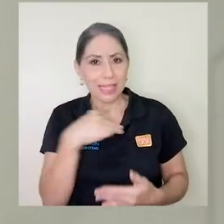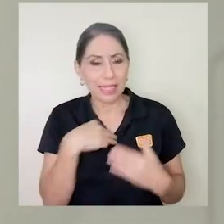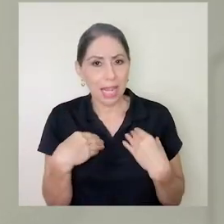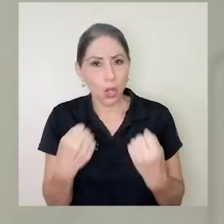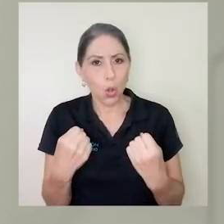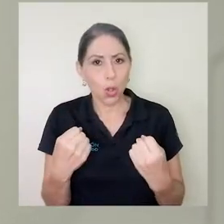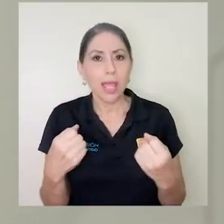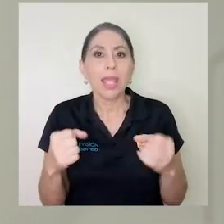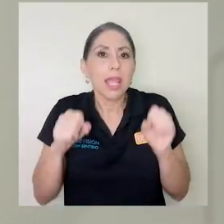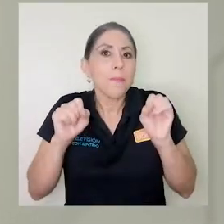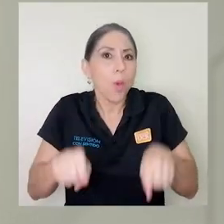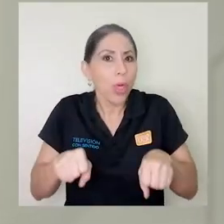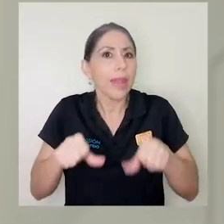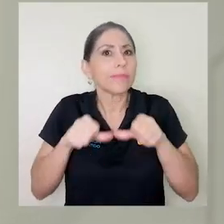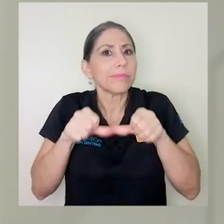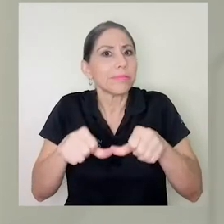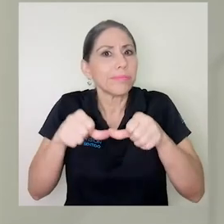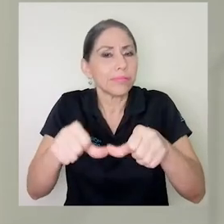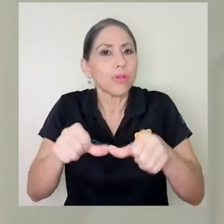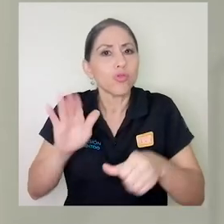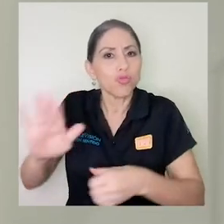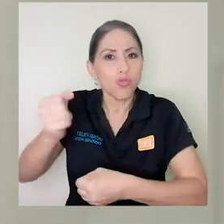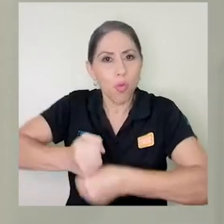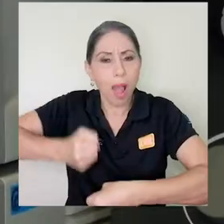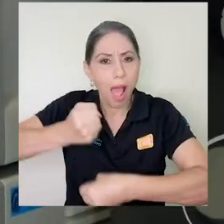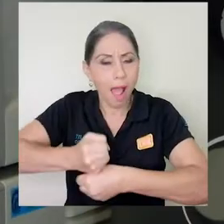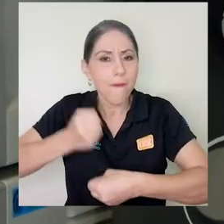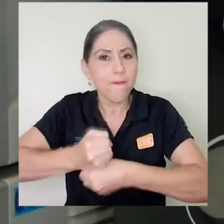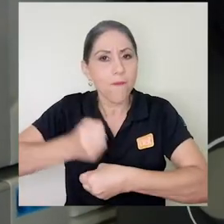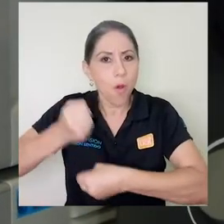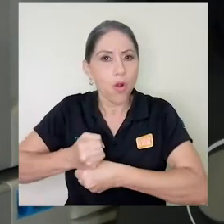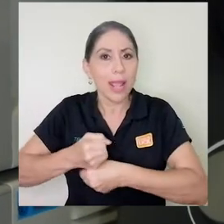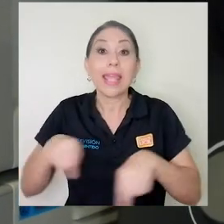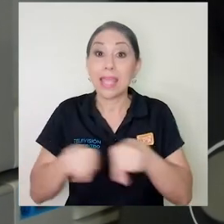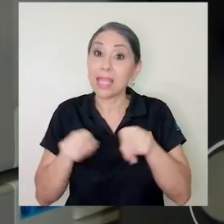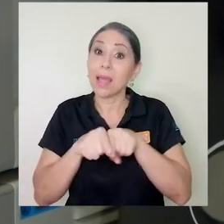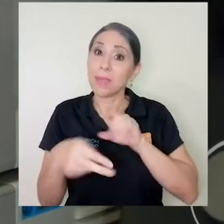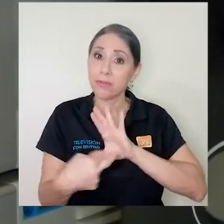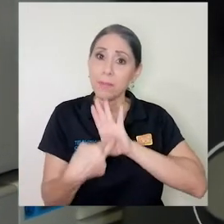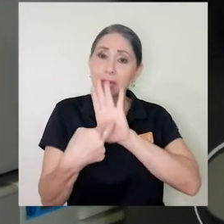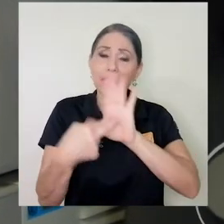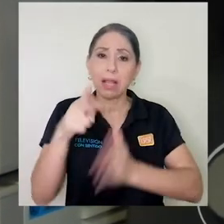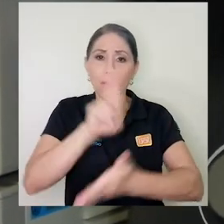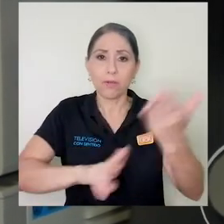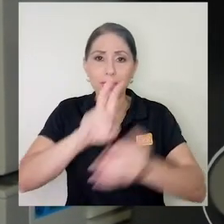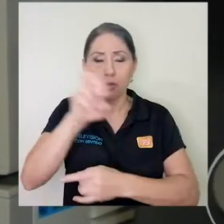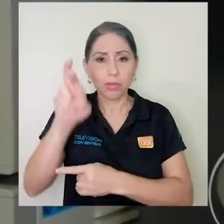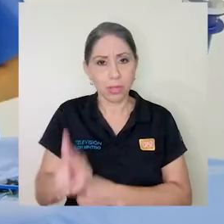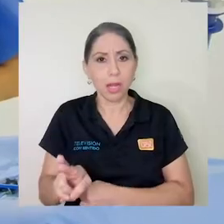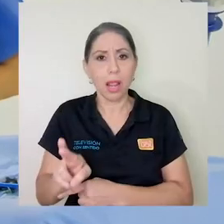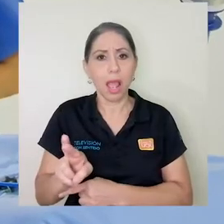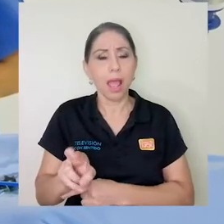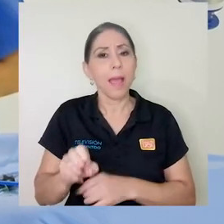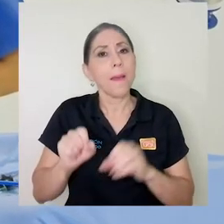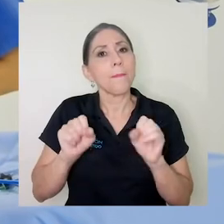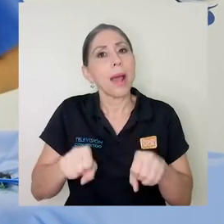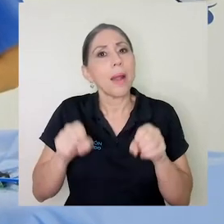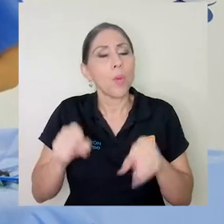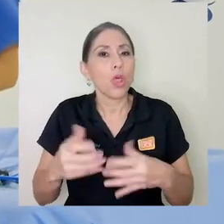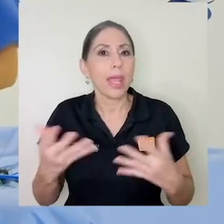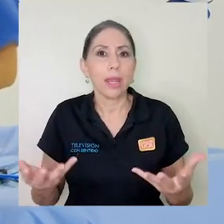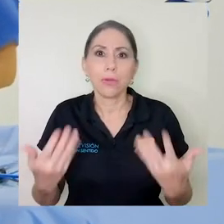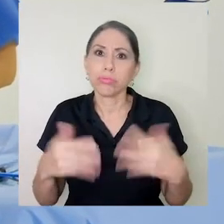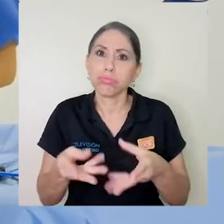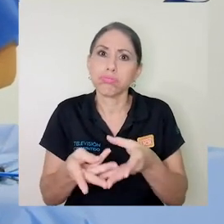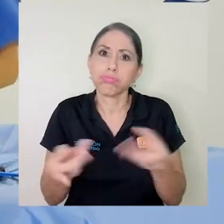ampliar todavía más esa labor que ellos hacen y que también representa la Universidad de Costa Rica para poder todavía,